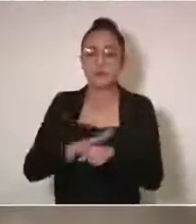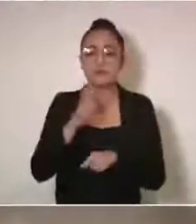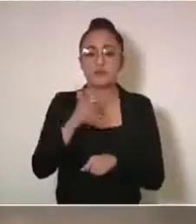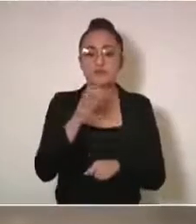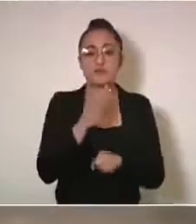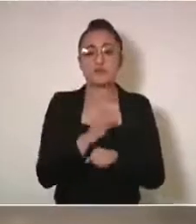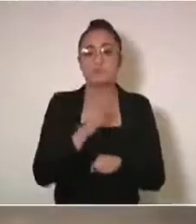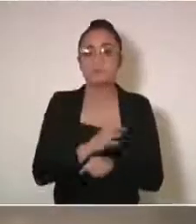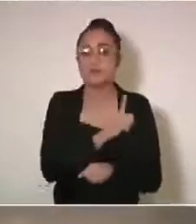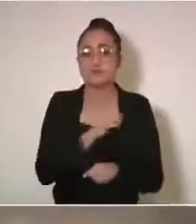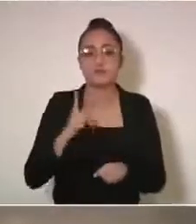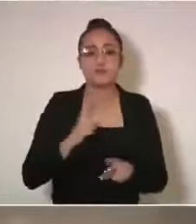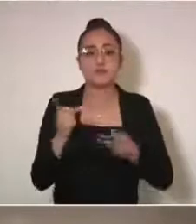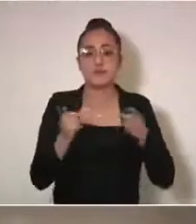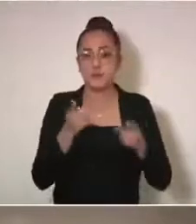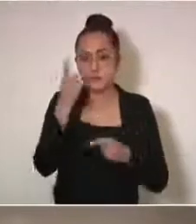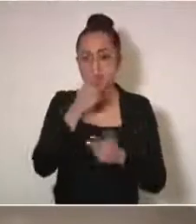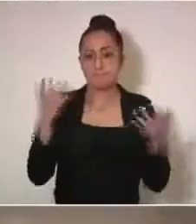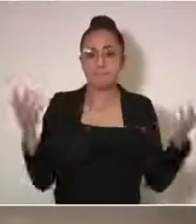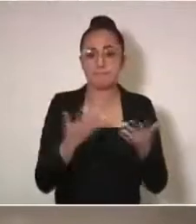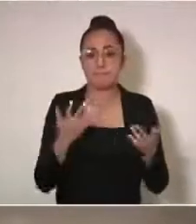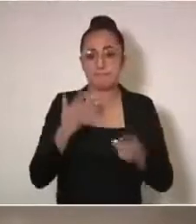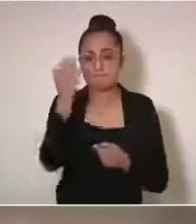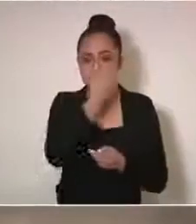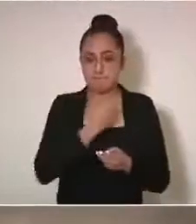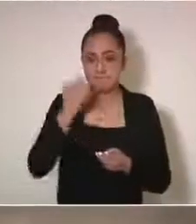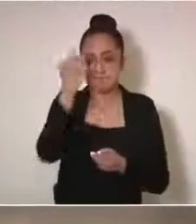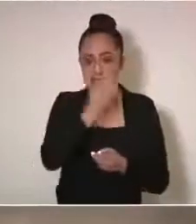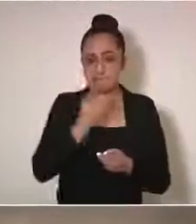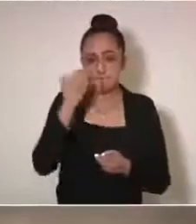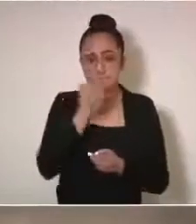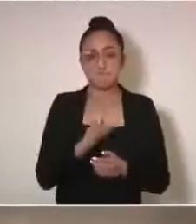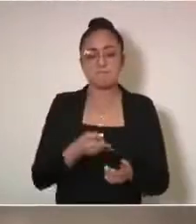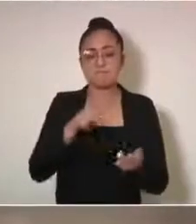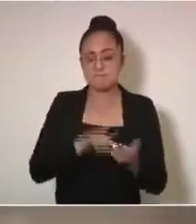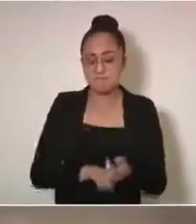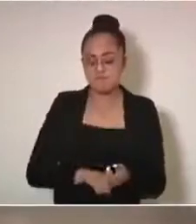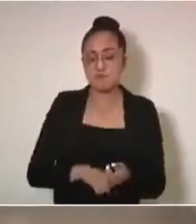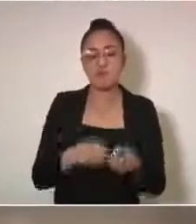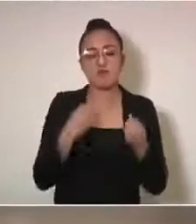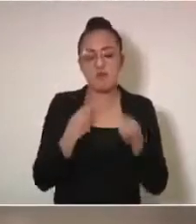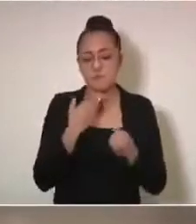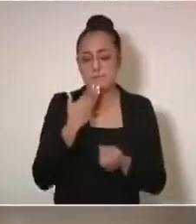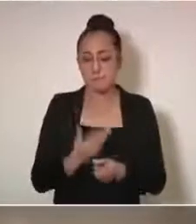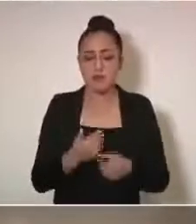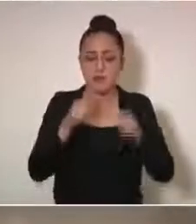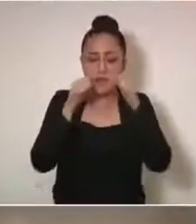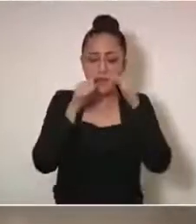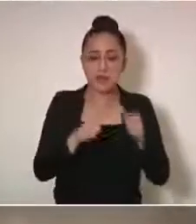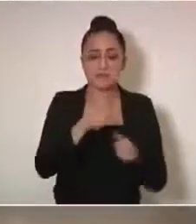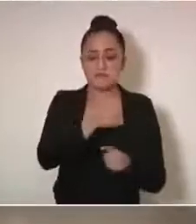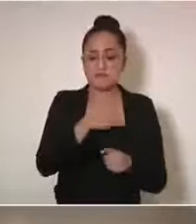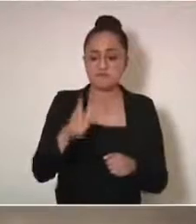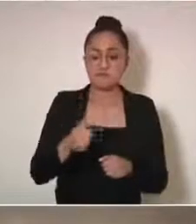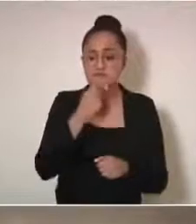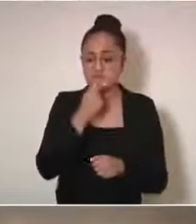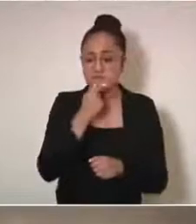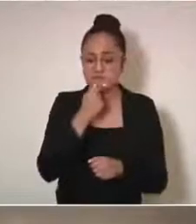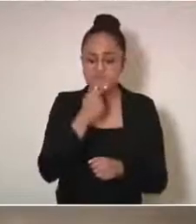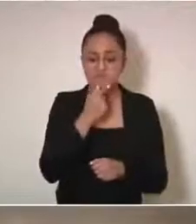tenemos que prepararnos para llevar a cabo evaluaciones diagnósticas certeras, una atención personalizada,